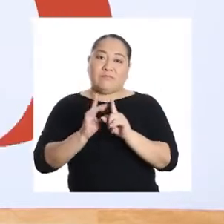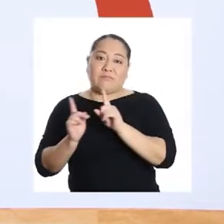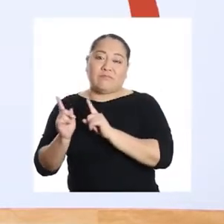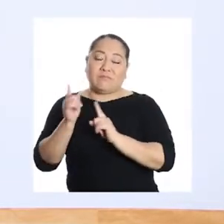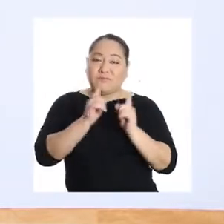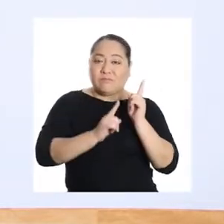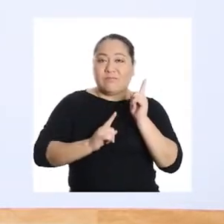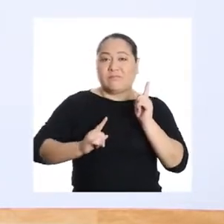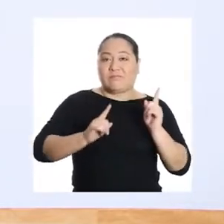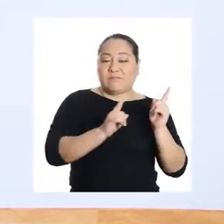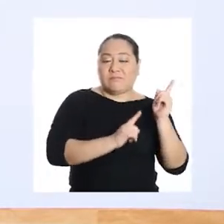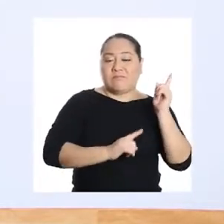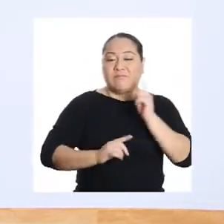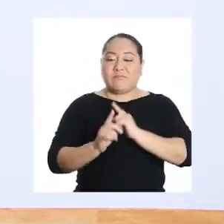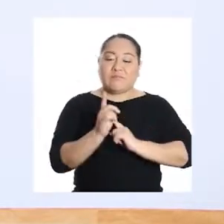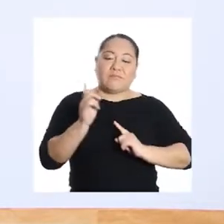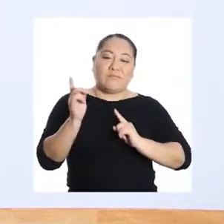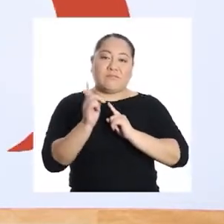¡Meneíto!